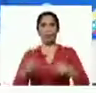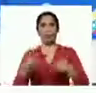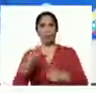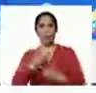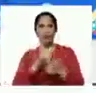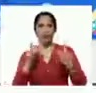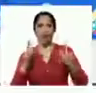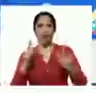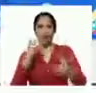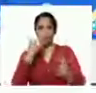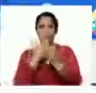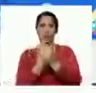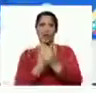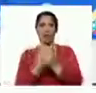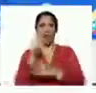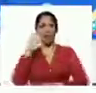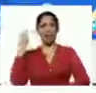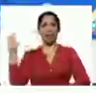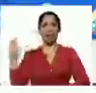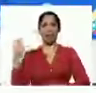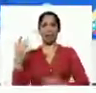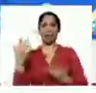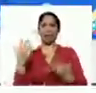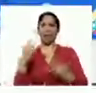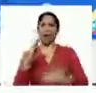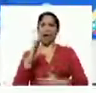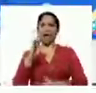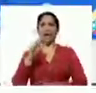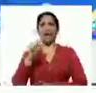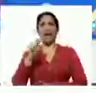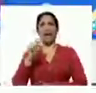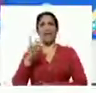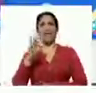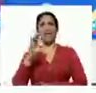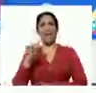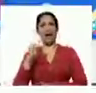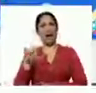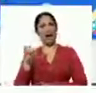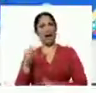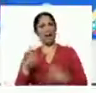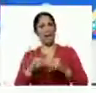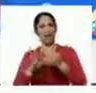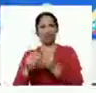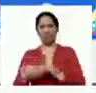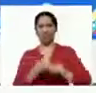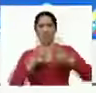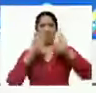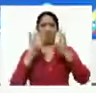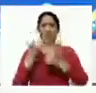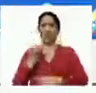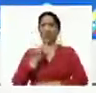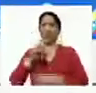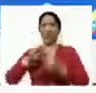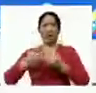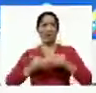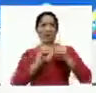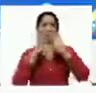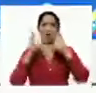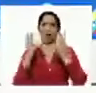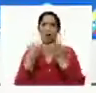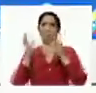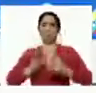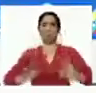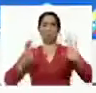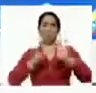tecnocráticas hay cuantas teorías tecnocráticas hay para arreglar el mundo y no arreglar nada porque quien las elabora no han